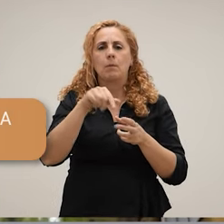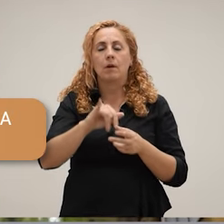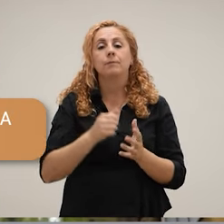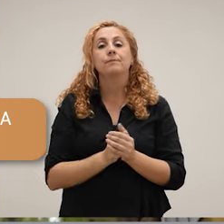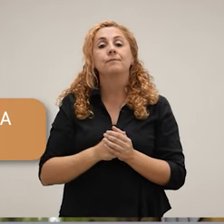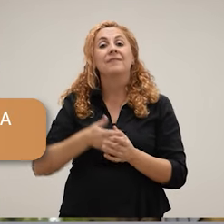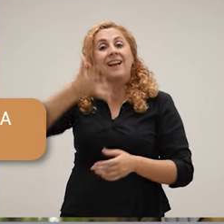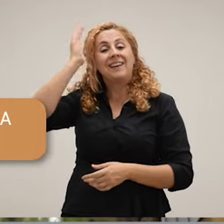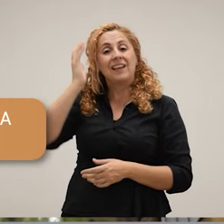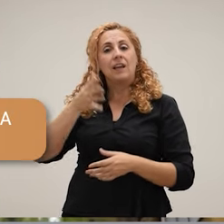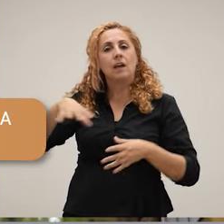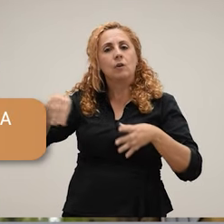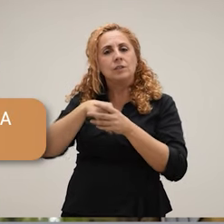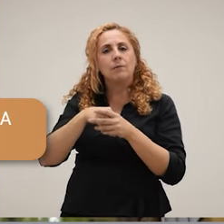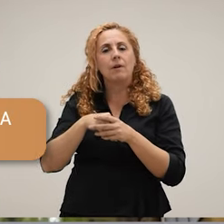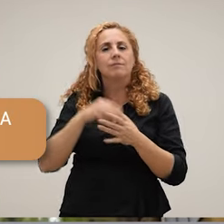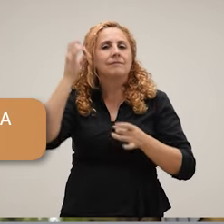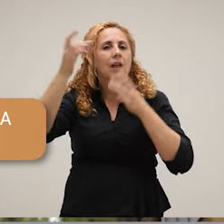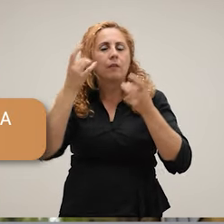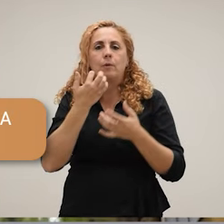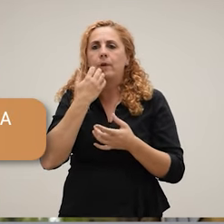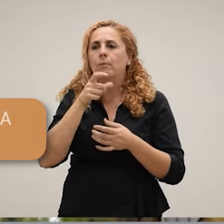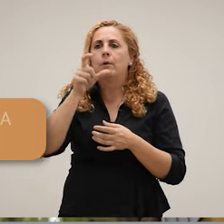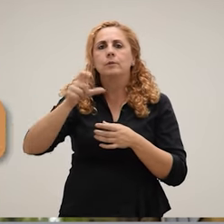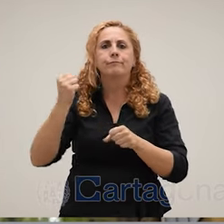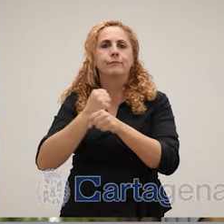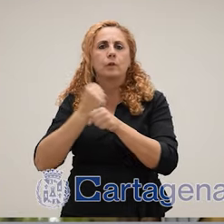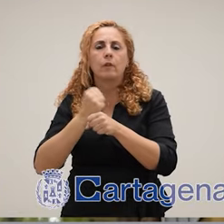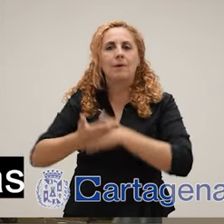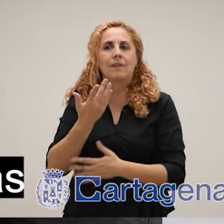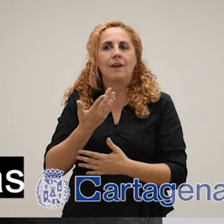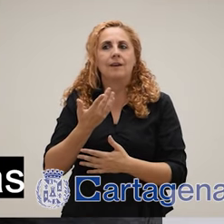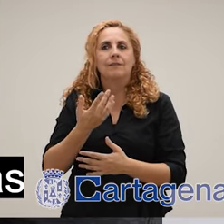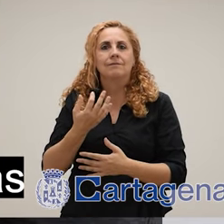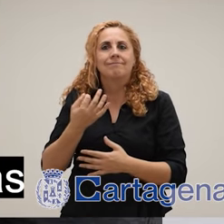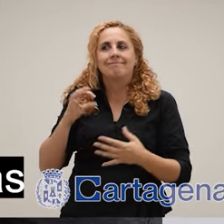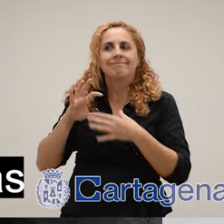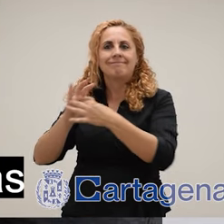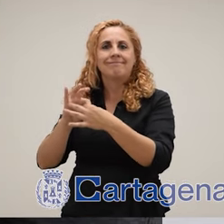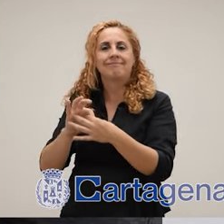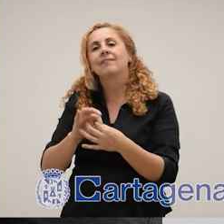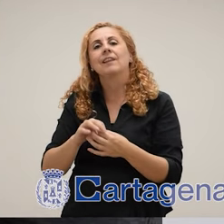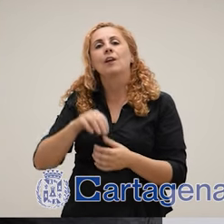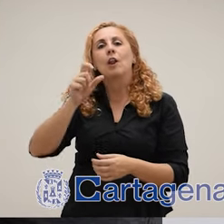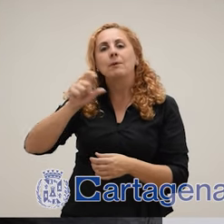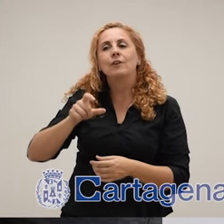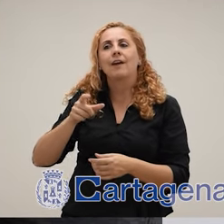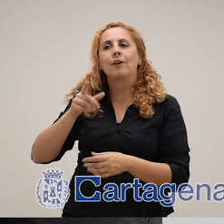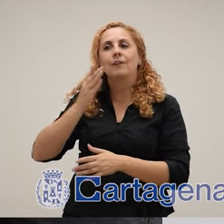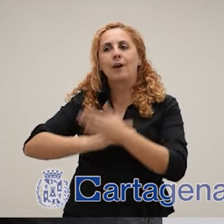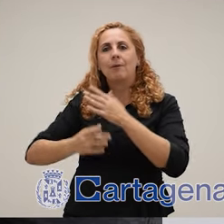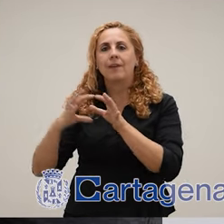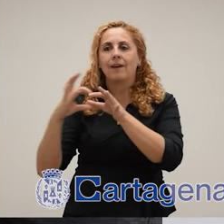El premio que el Real Patronato de la Discapacidad nos ha concedido es un reconocimiento a la labor de los profesionales de nuestros servicios sociales